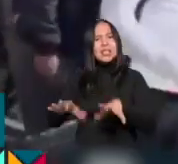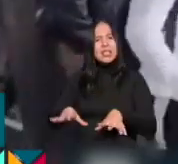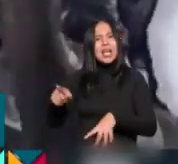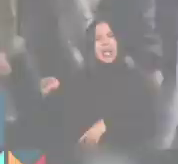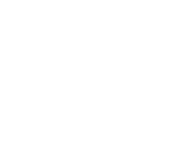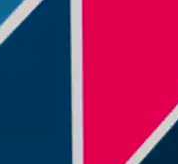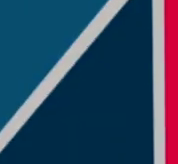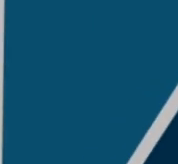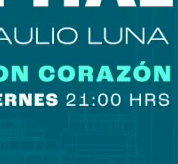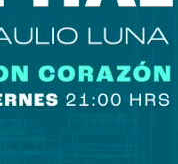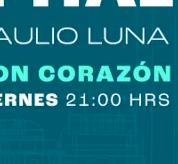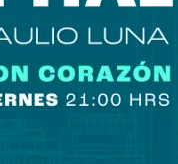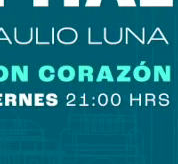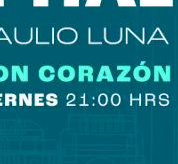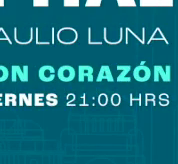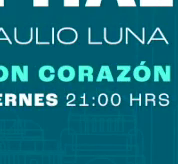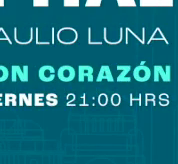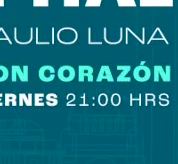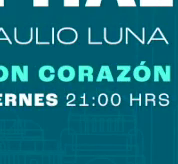Iguala, Guerrero.